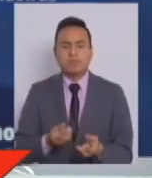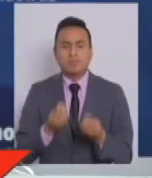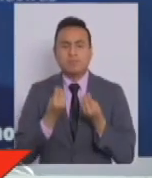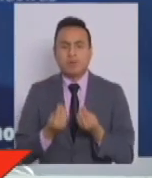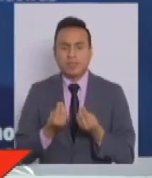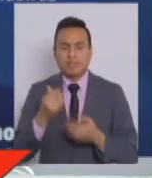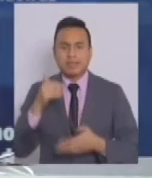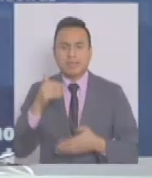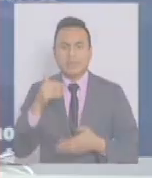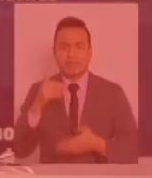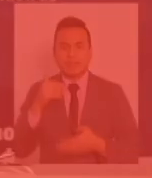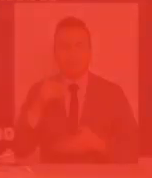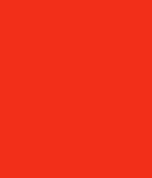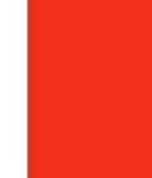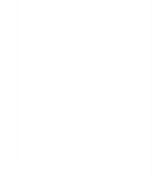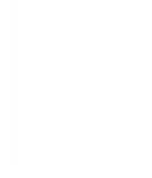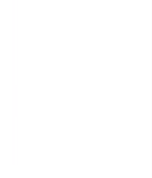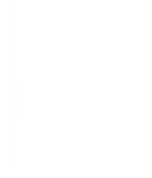muy buena tarde.